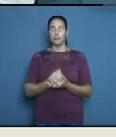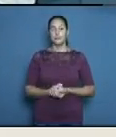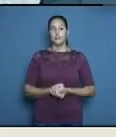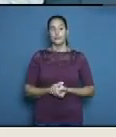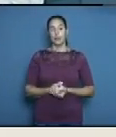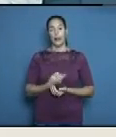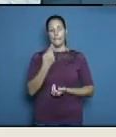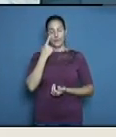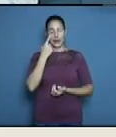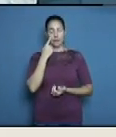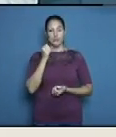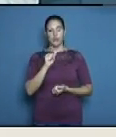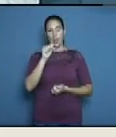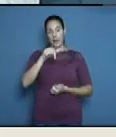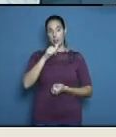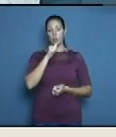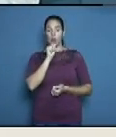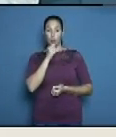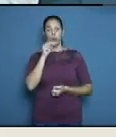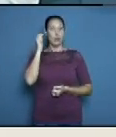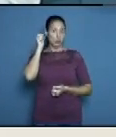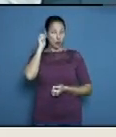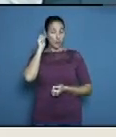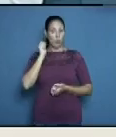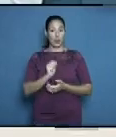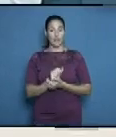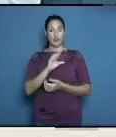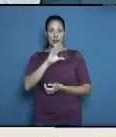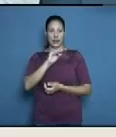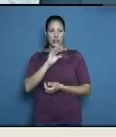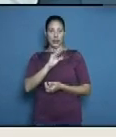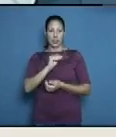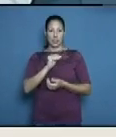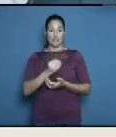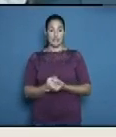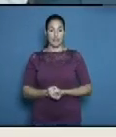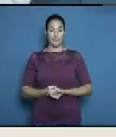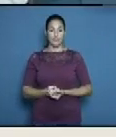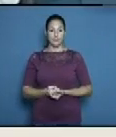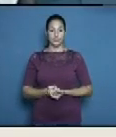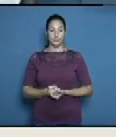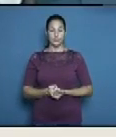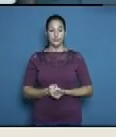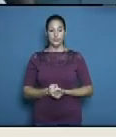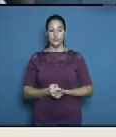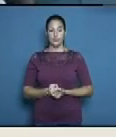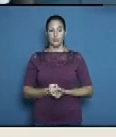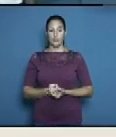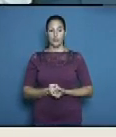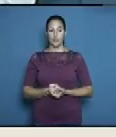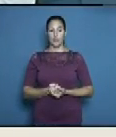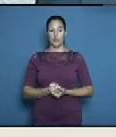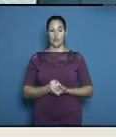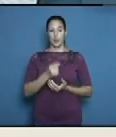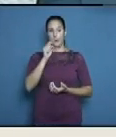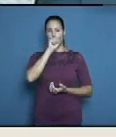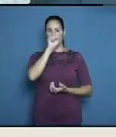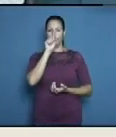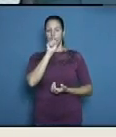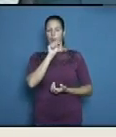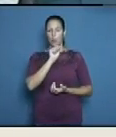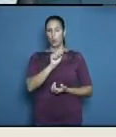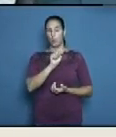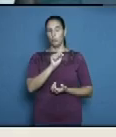acá tengo una buena amiga dice Arleti Benítez Palacio que nos está escribiendo en messenger ahora mismo y nos dice que